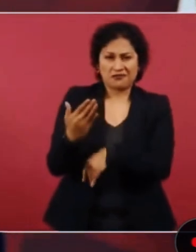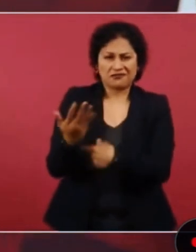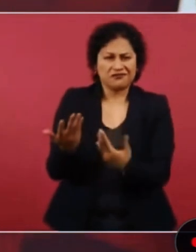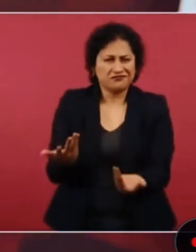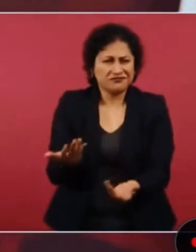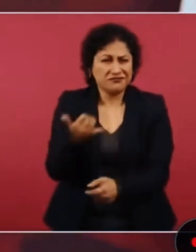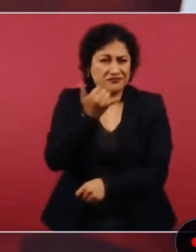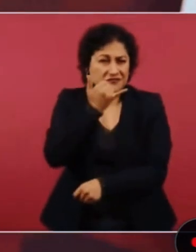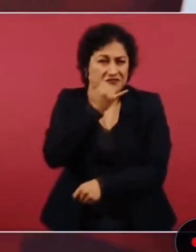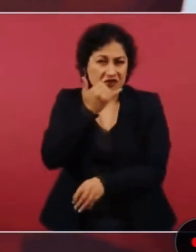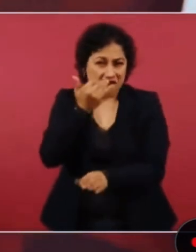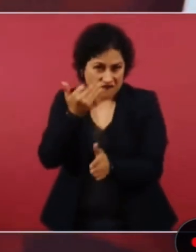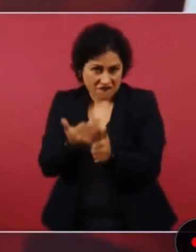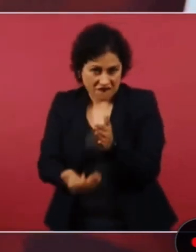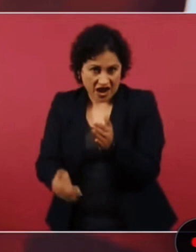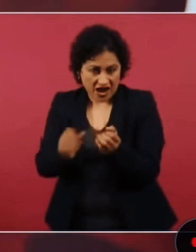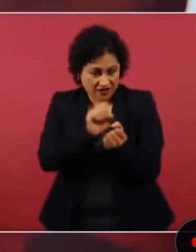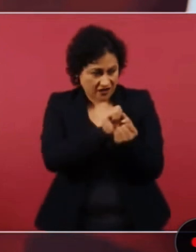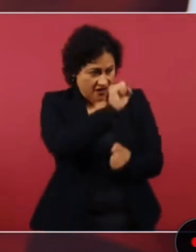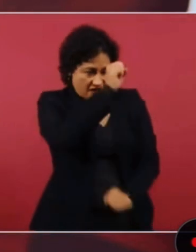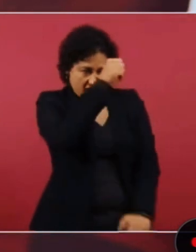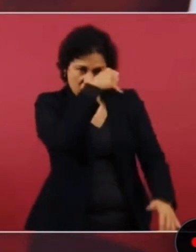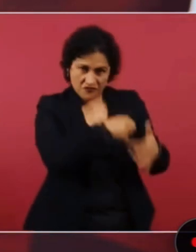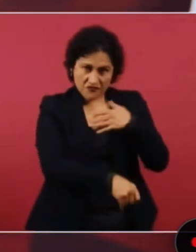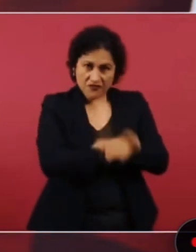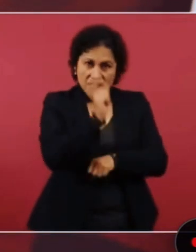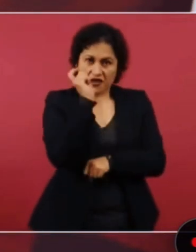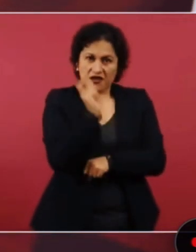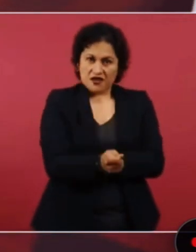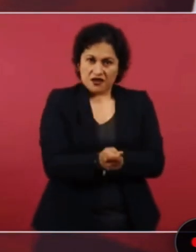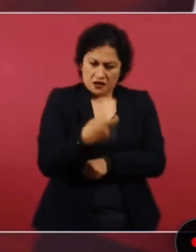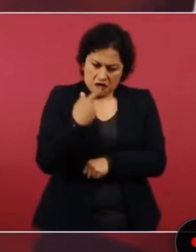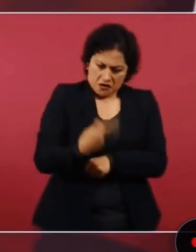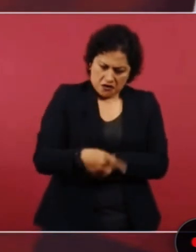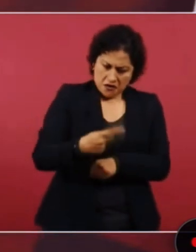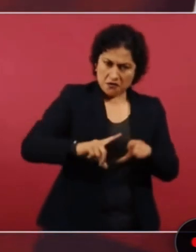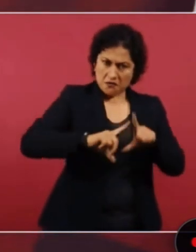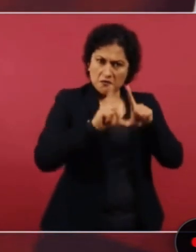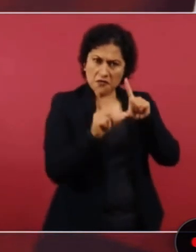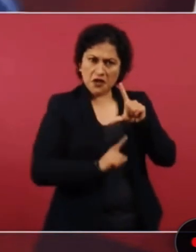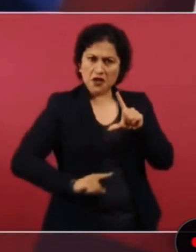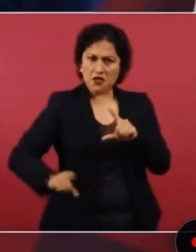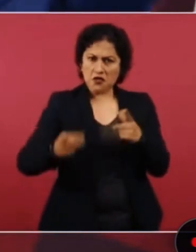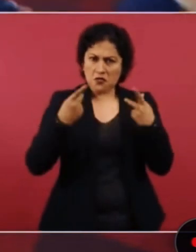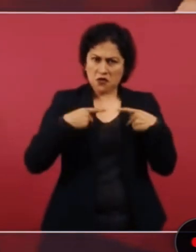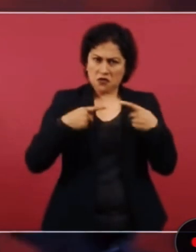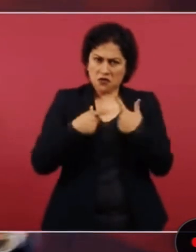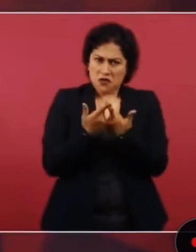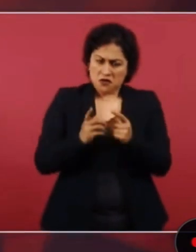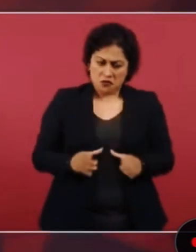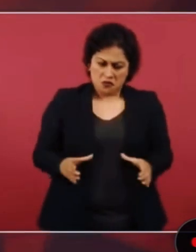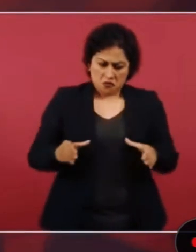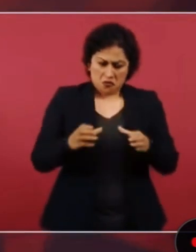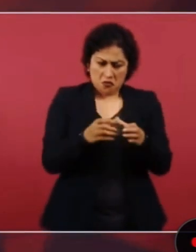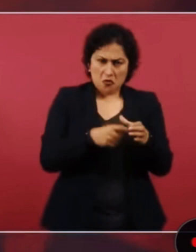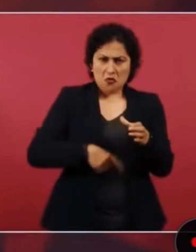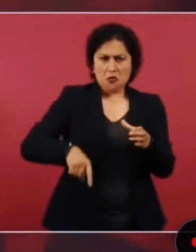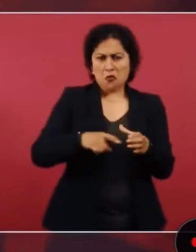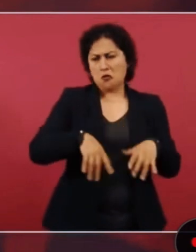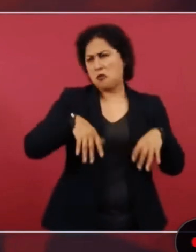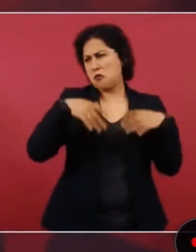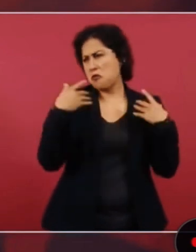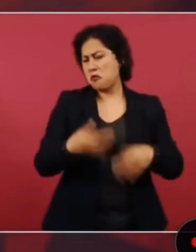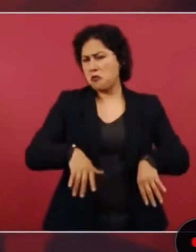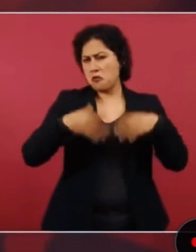de nuestros pueblos, con todo lo que